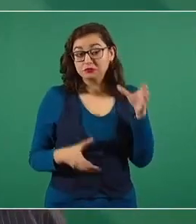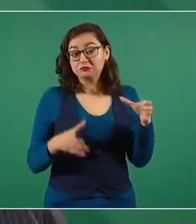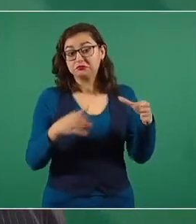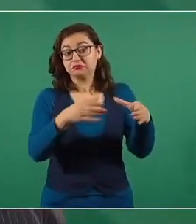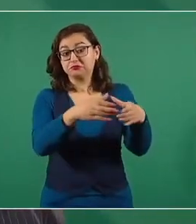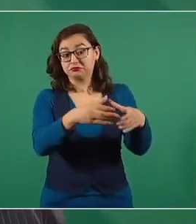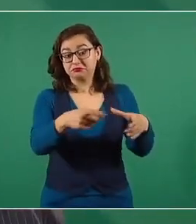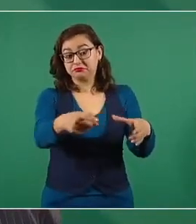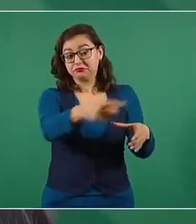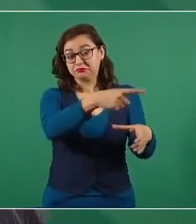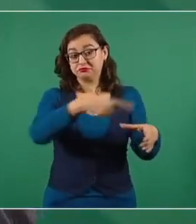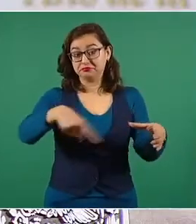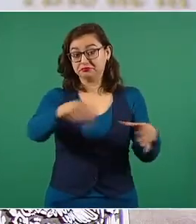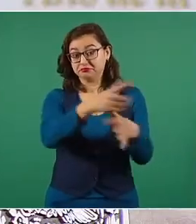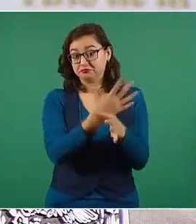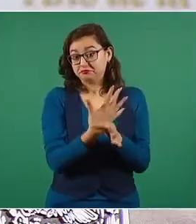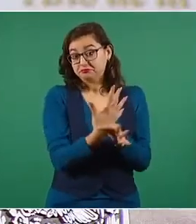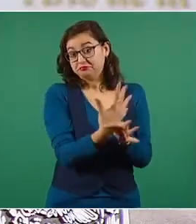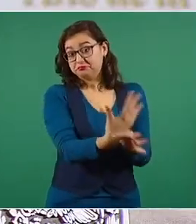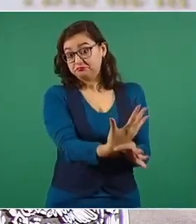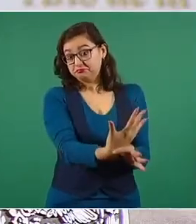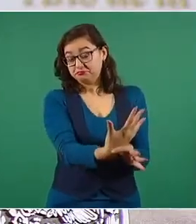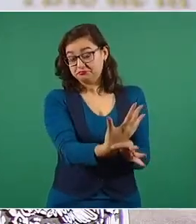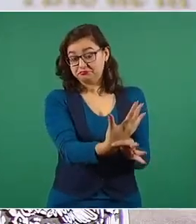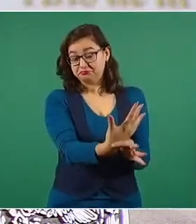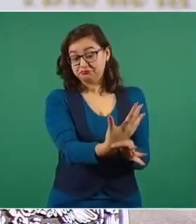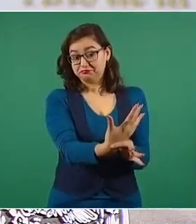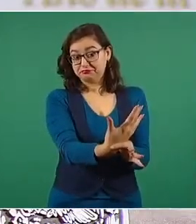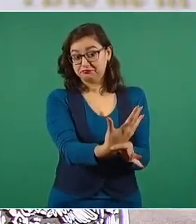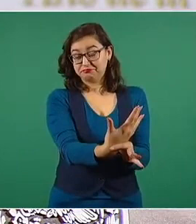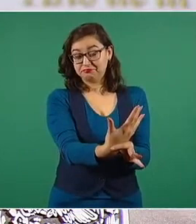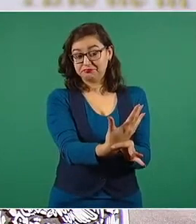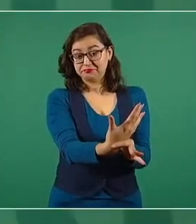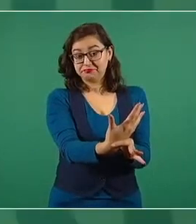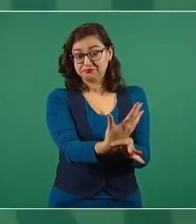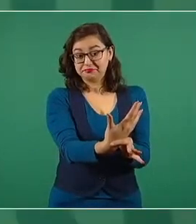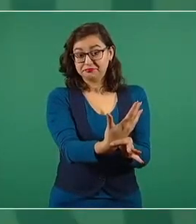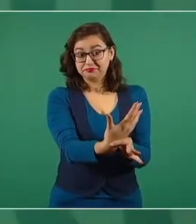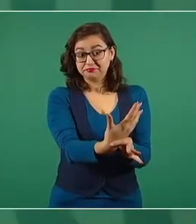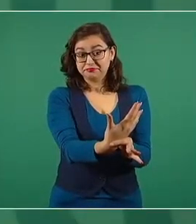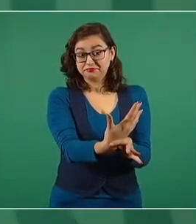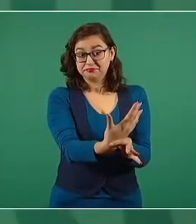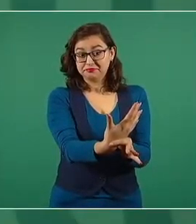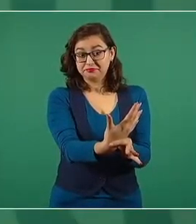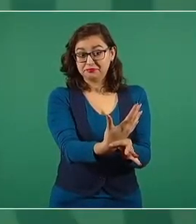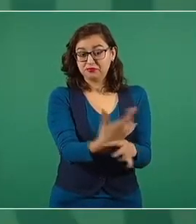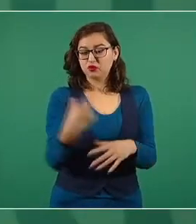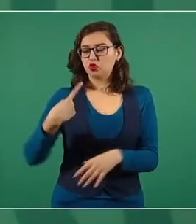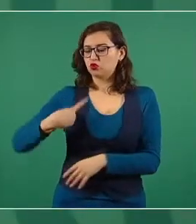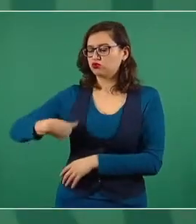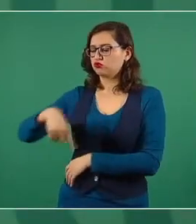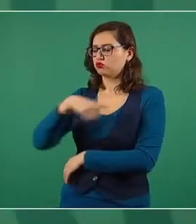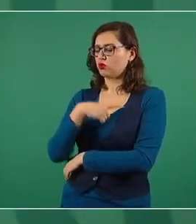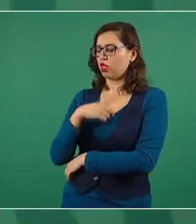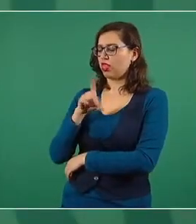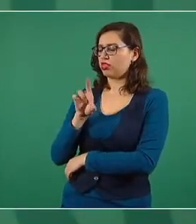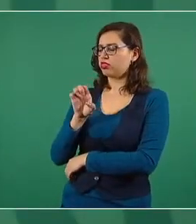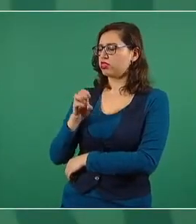autoyamaban demócratas,